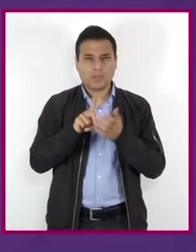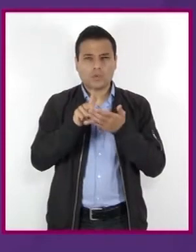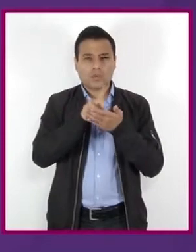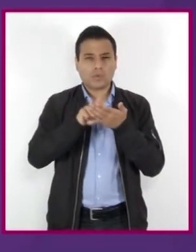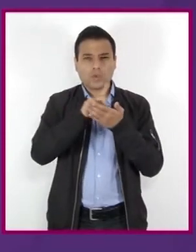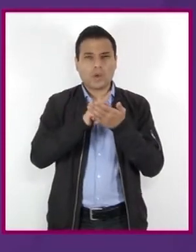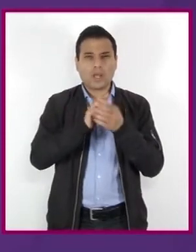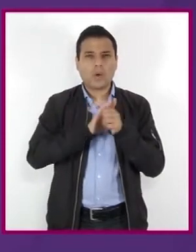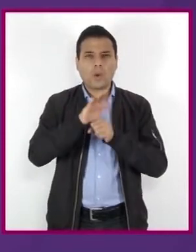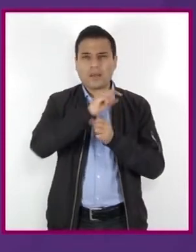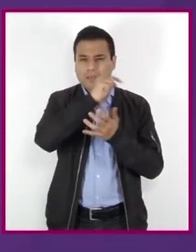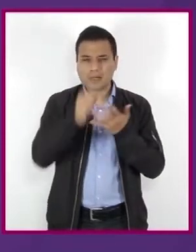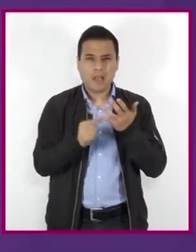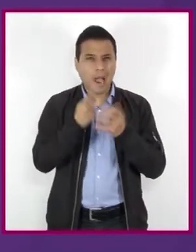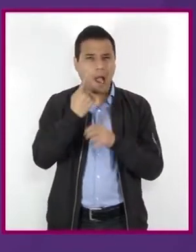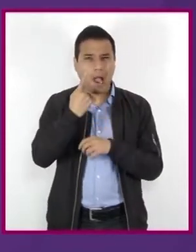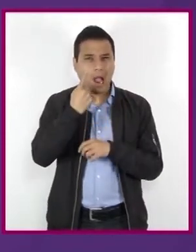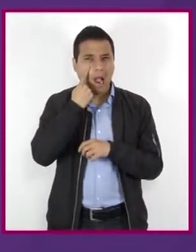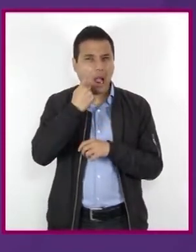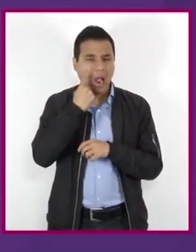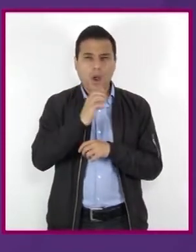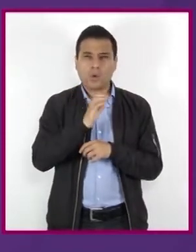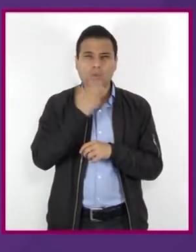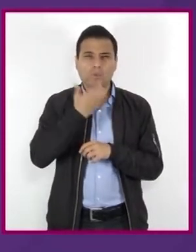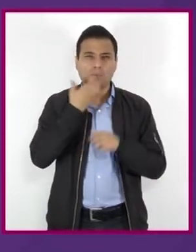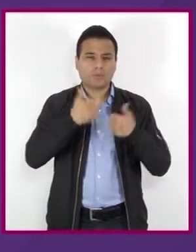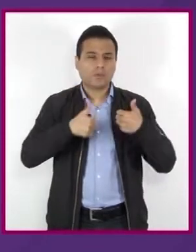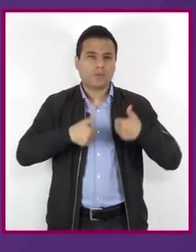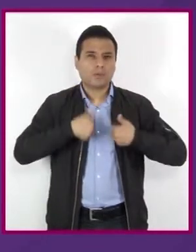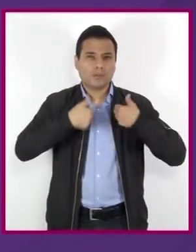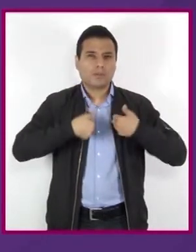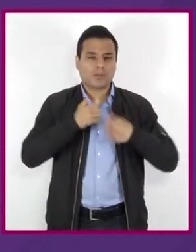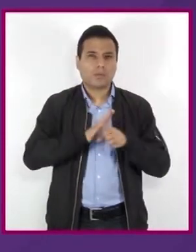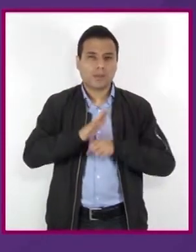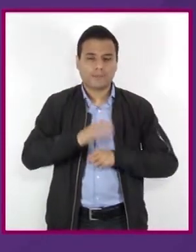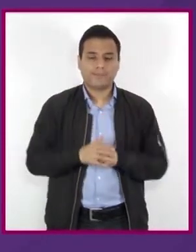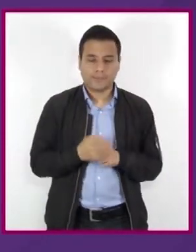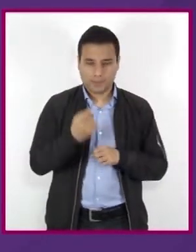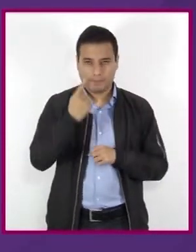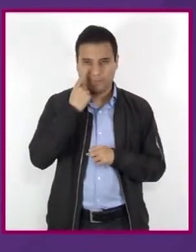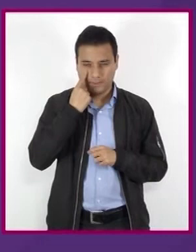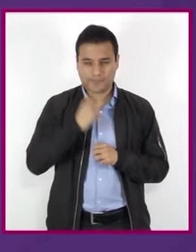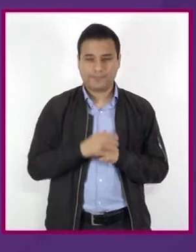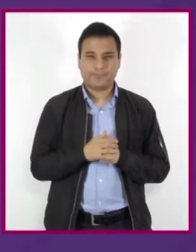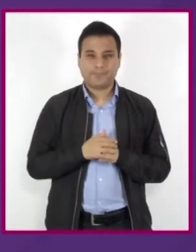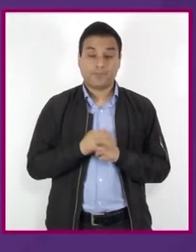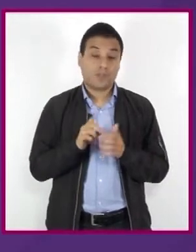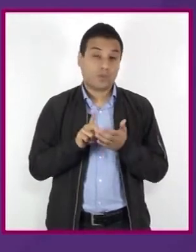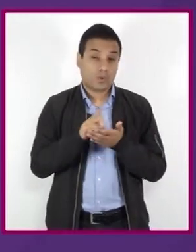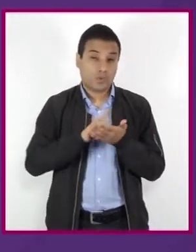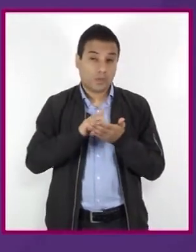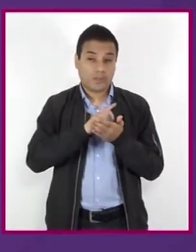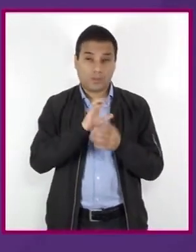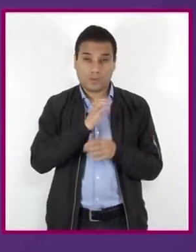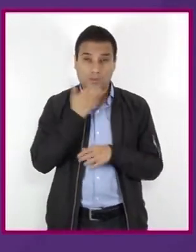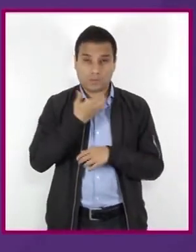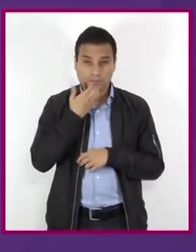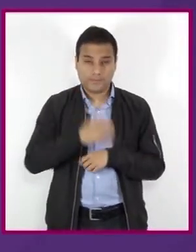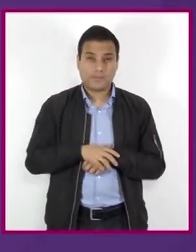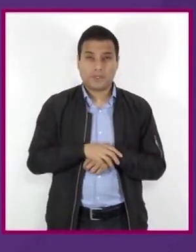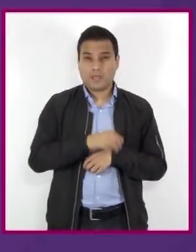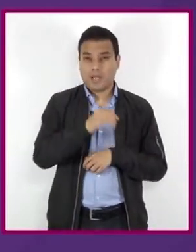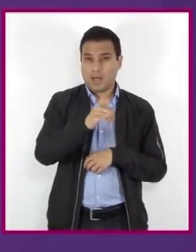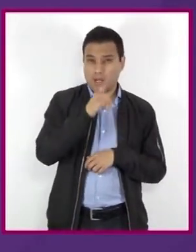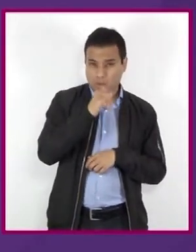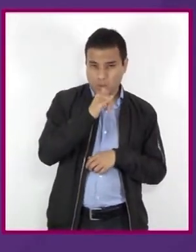psicoactivas son las que más se consumen entre la población adolescente? Mira, las drogas psicoactivas que más se consumen es alcohol y tabaco